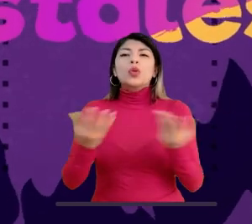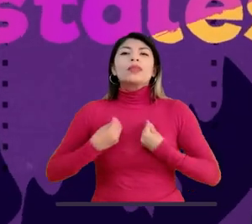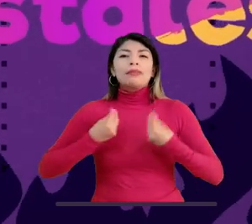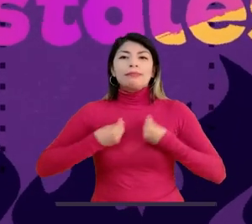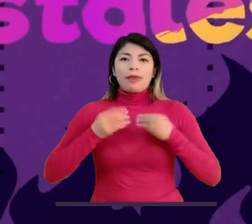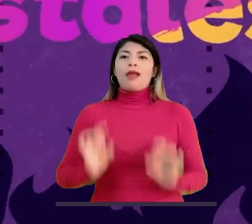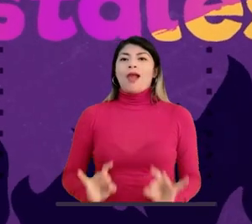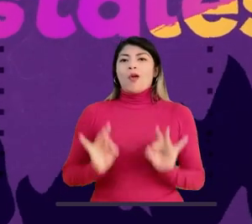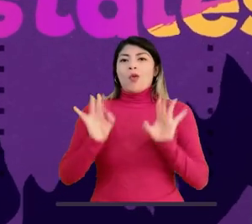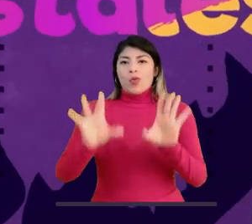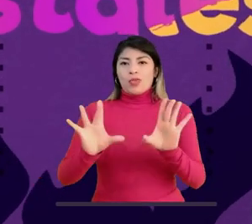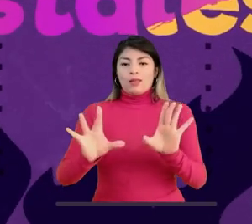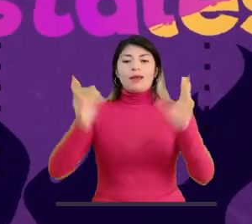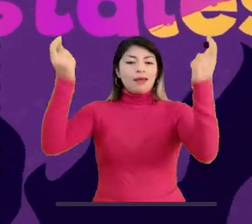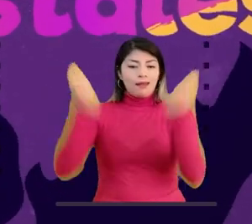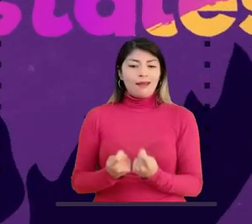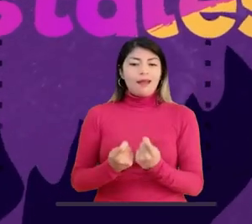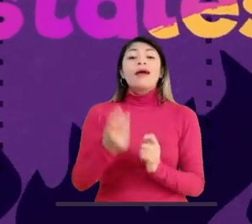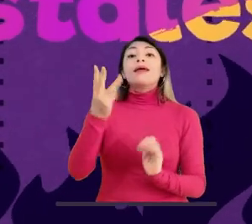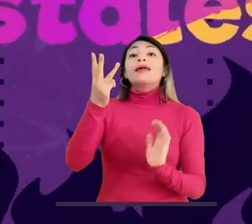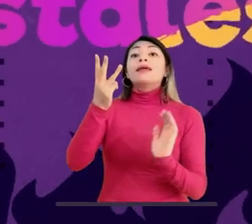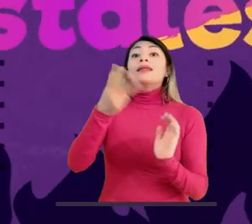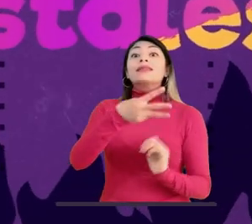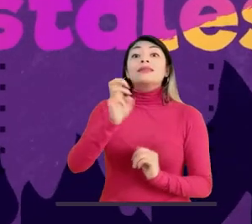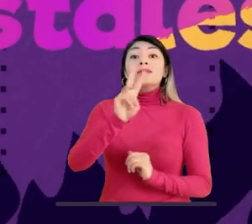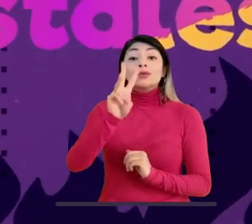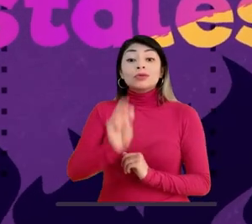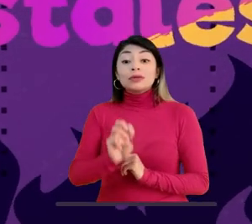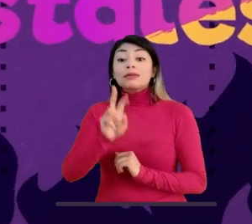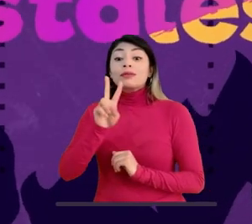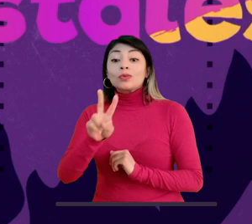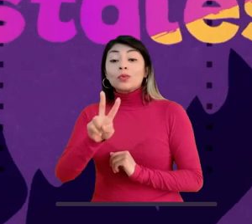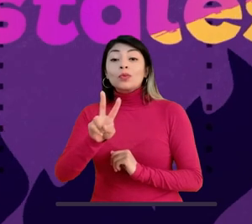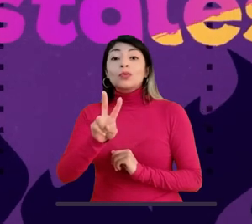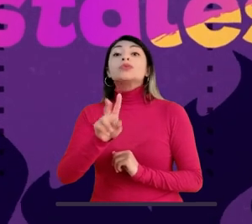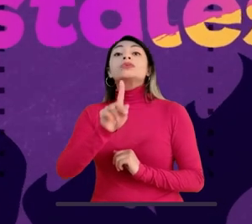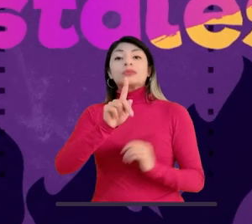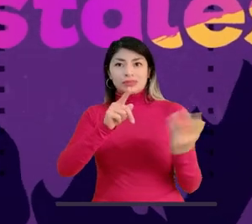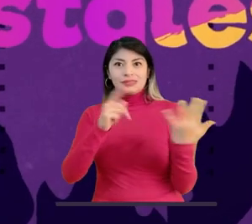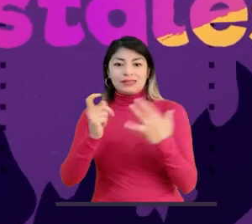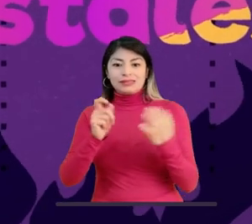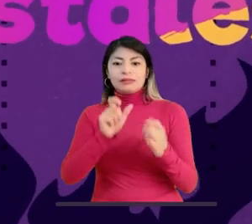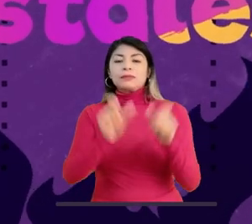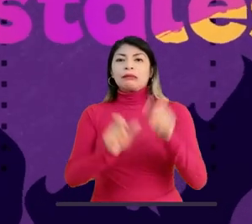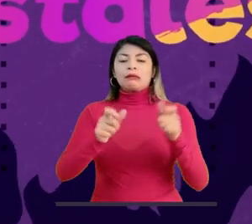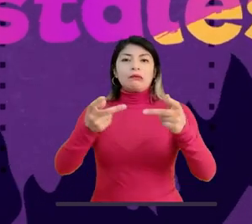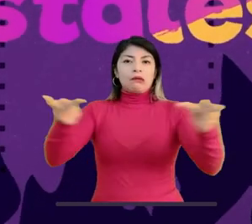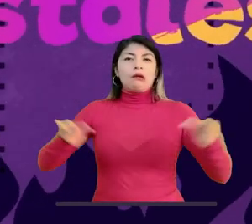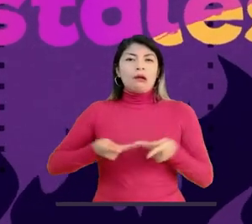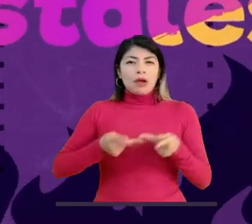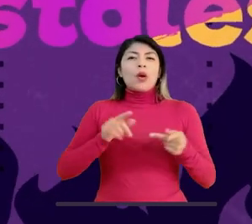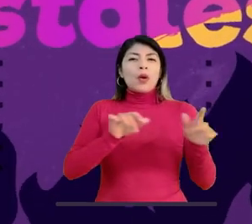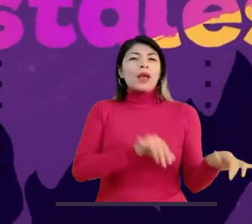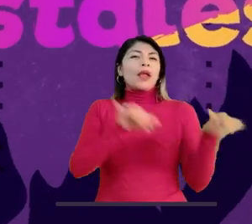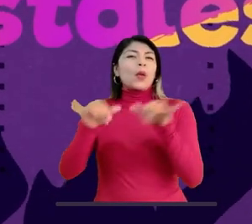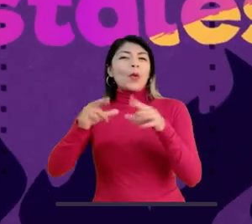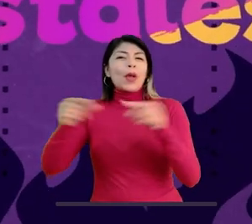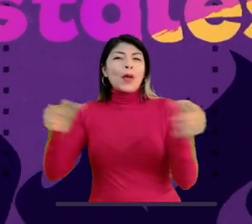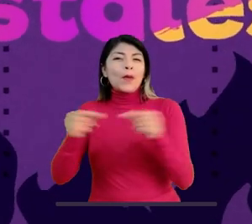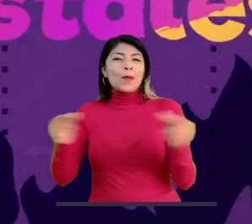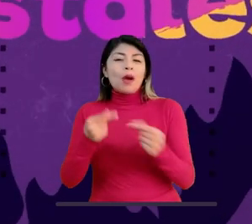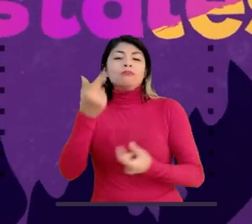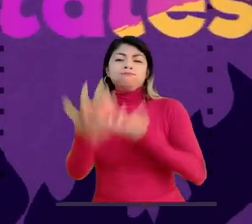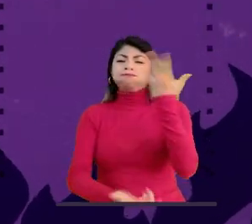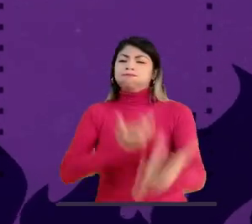estaban en Australia. En total, 382,600 kilómetros cuadrados, más o menos el tamaño de